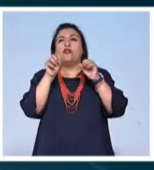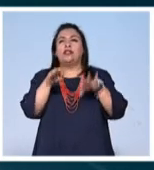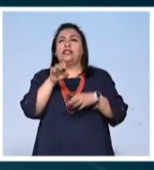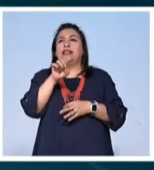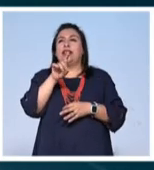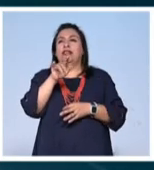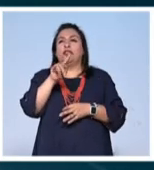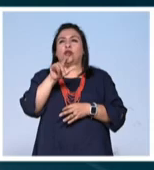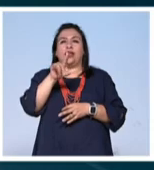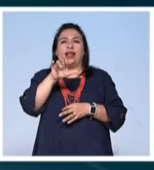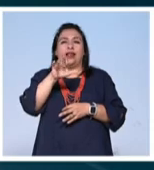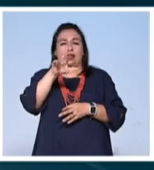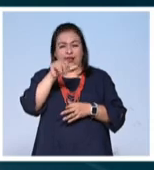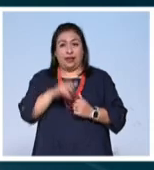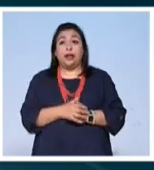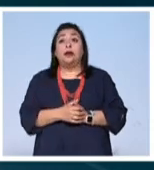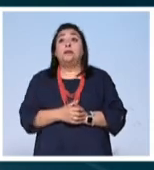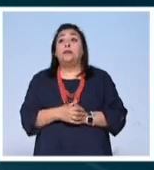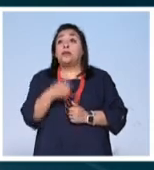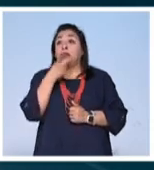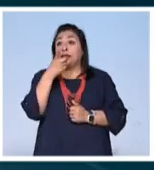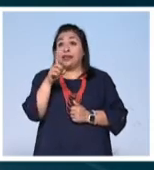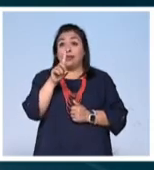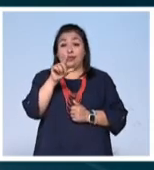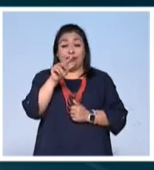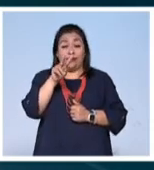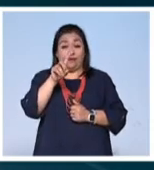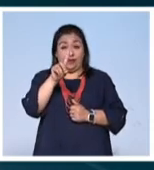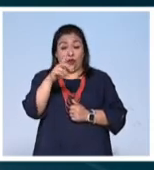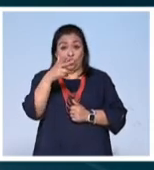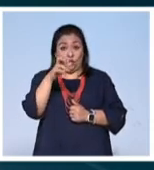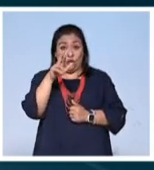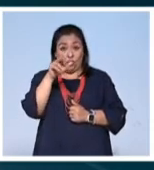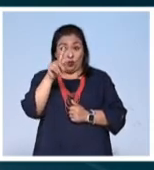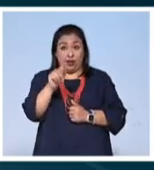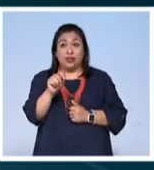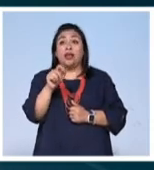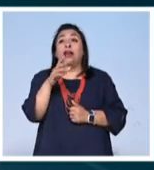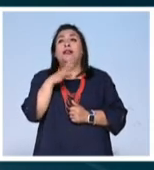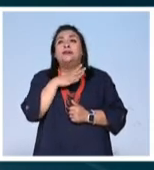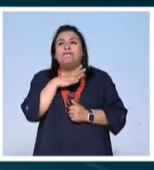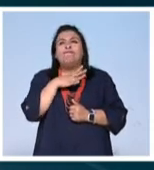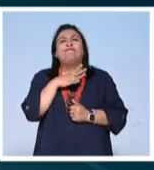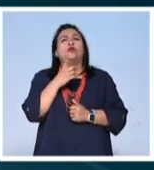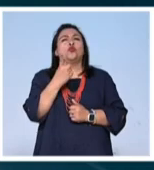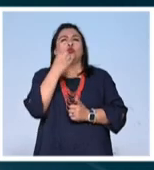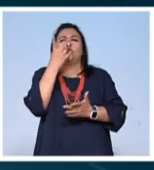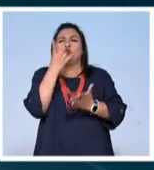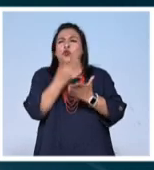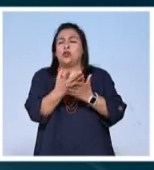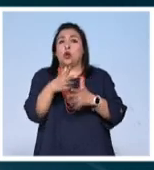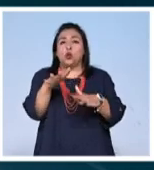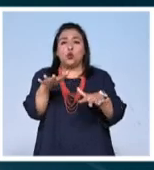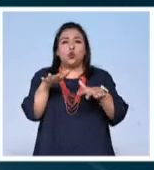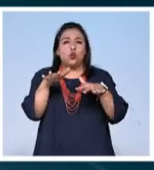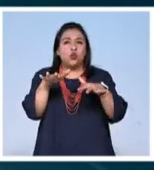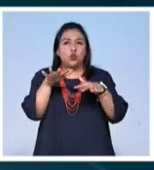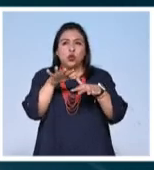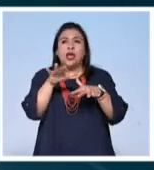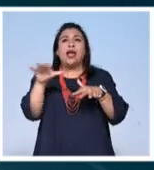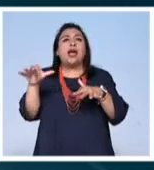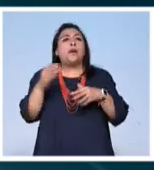Editorial ERA. Decir que David Huerta incidió de una manera única y deslumbrante